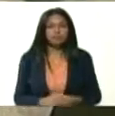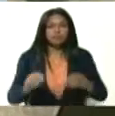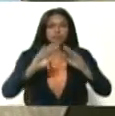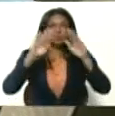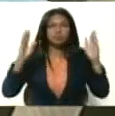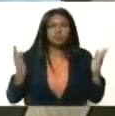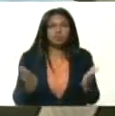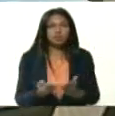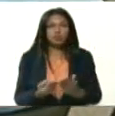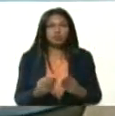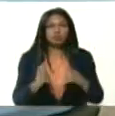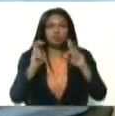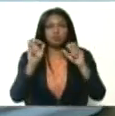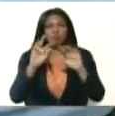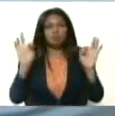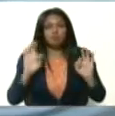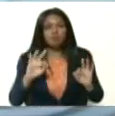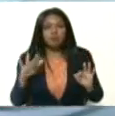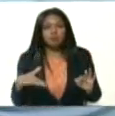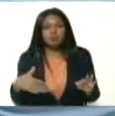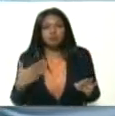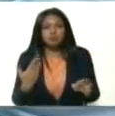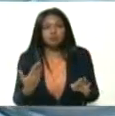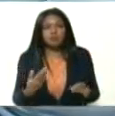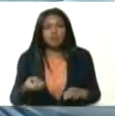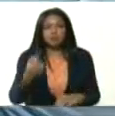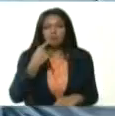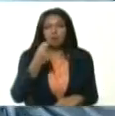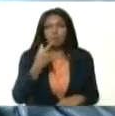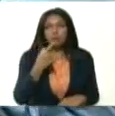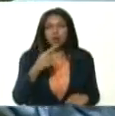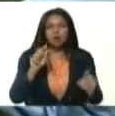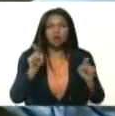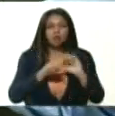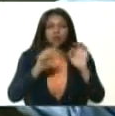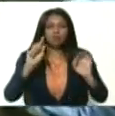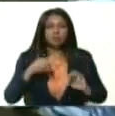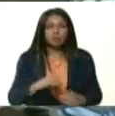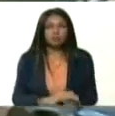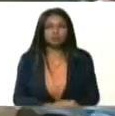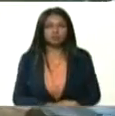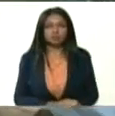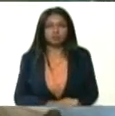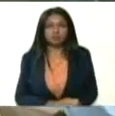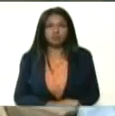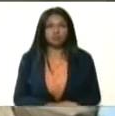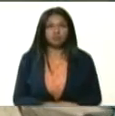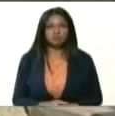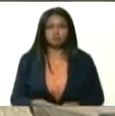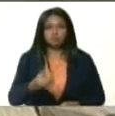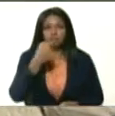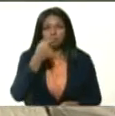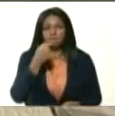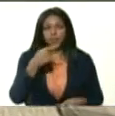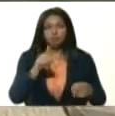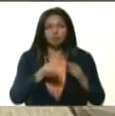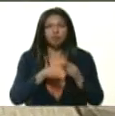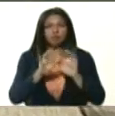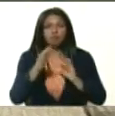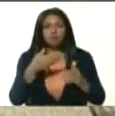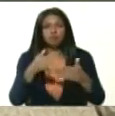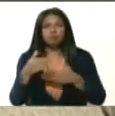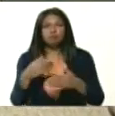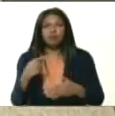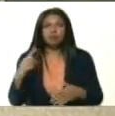una nueva posibilidad de tratamiento, como es este caso de medicamento para el tratamiento de